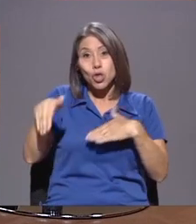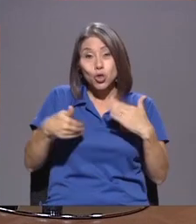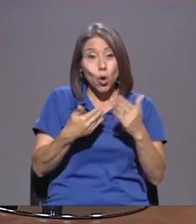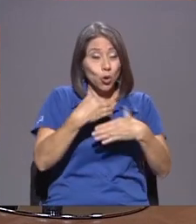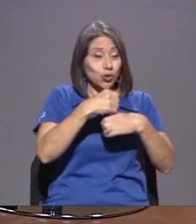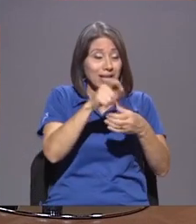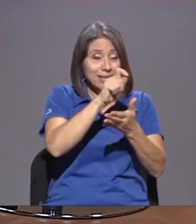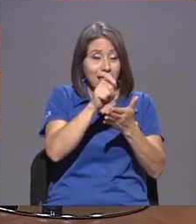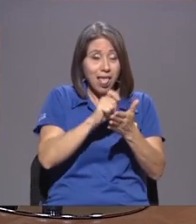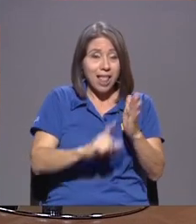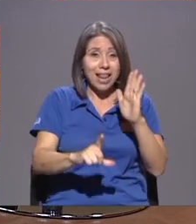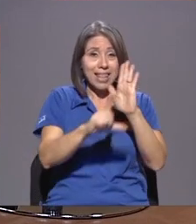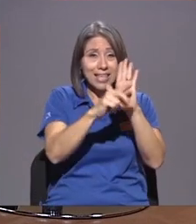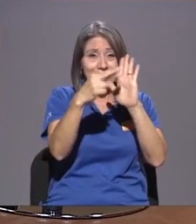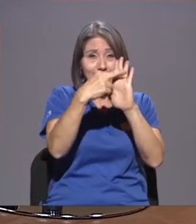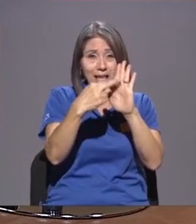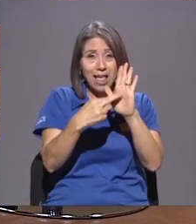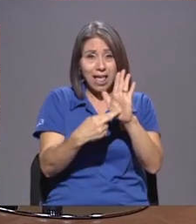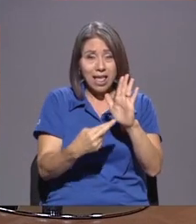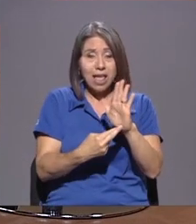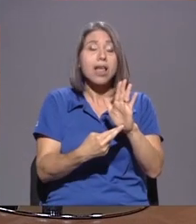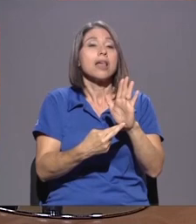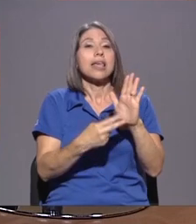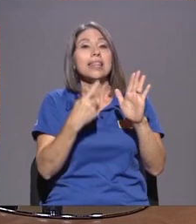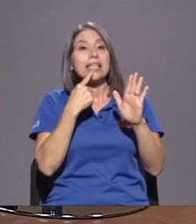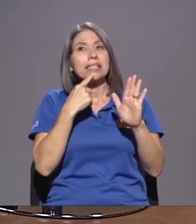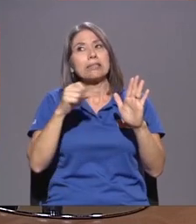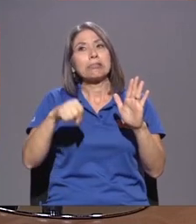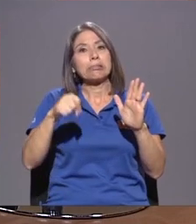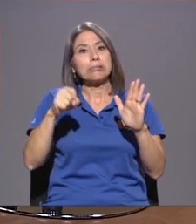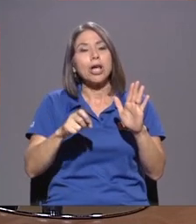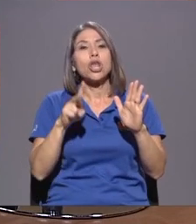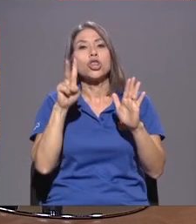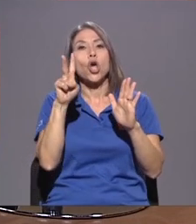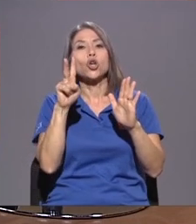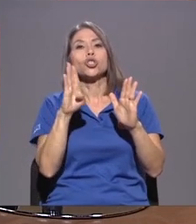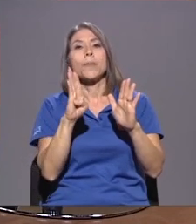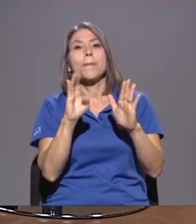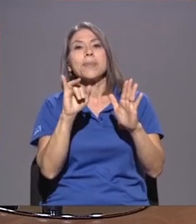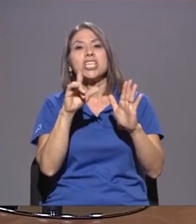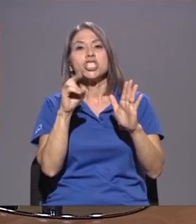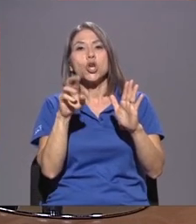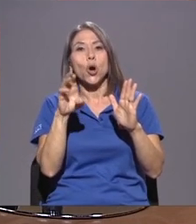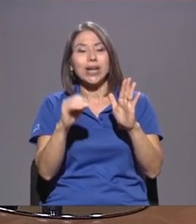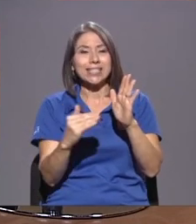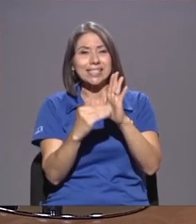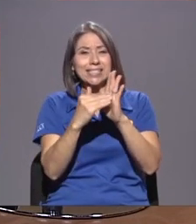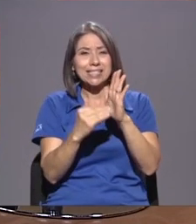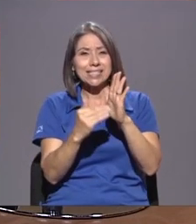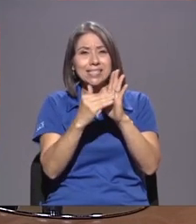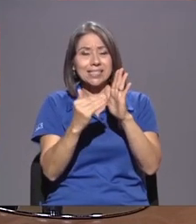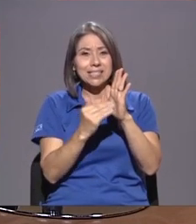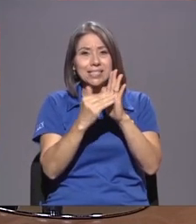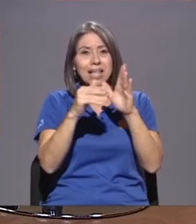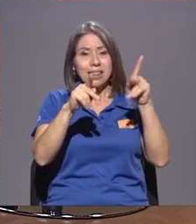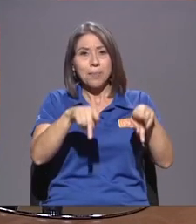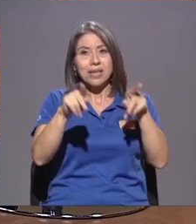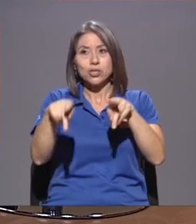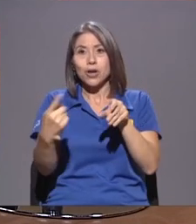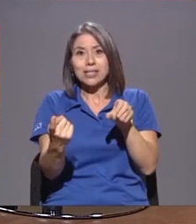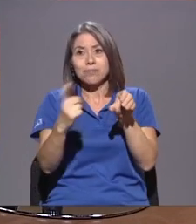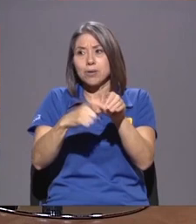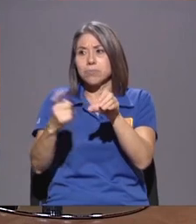El hecho De tener Dos Billones De personas Ya Metidas Dentro De la Plataforma A cualquier Asusta